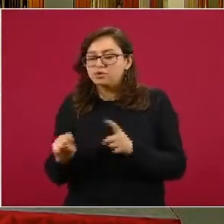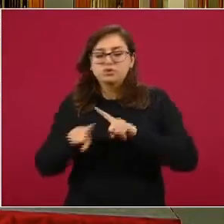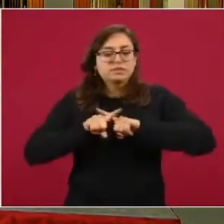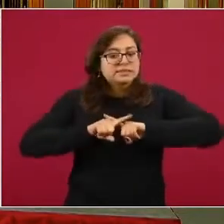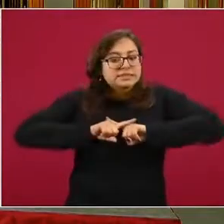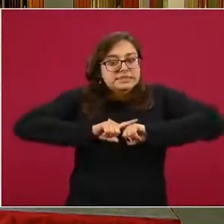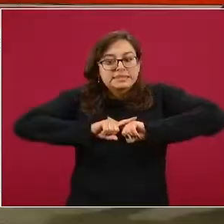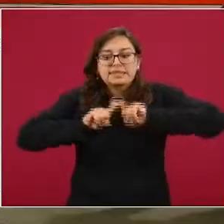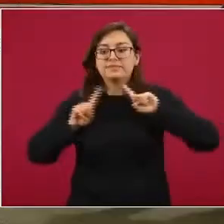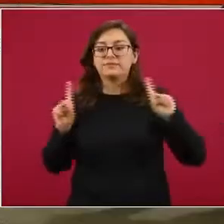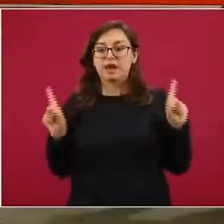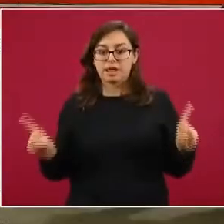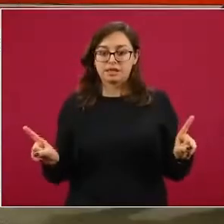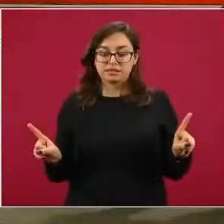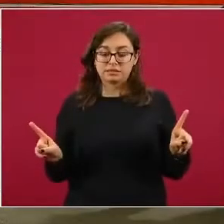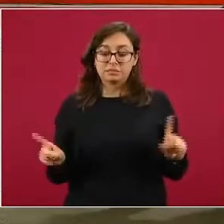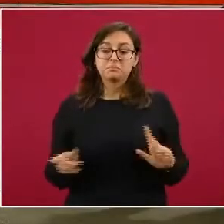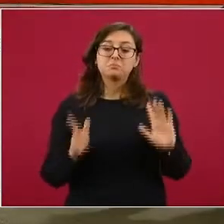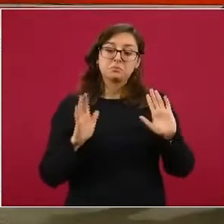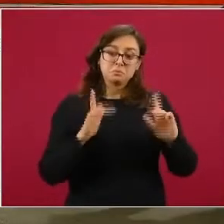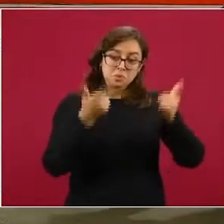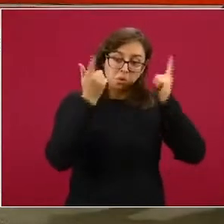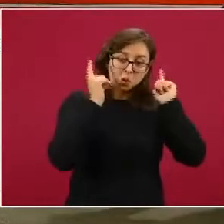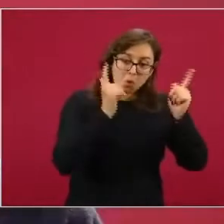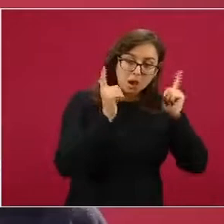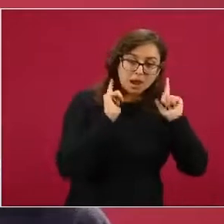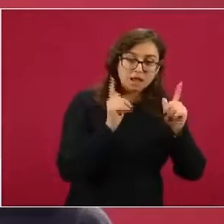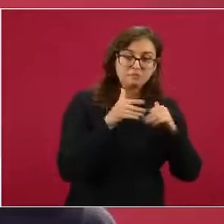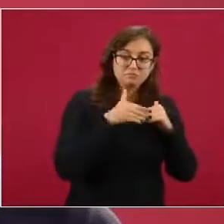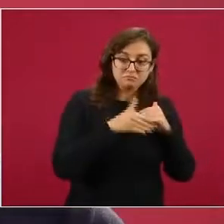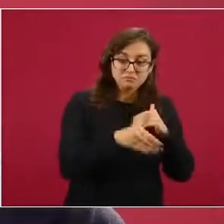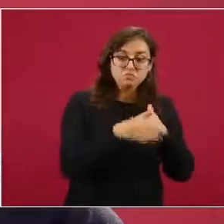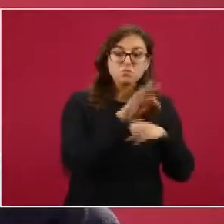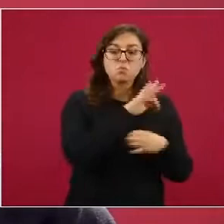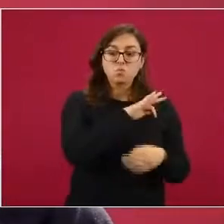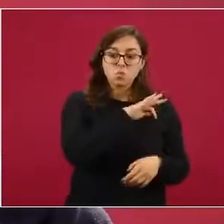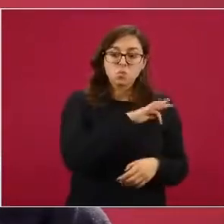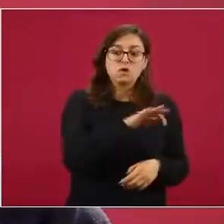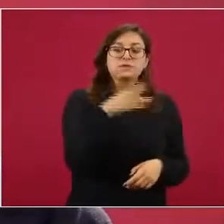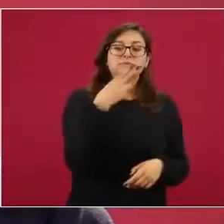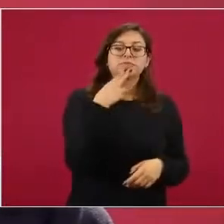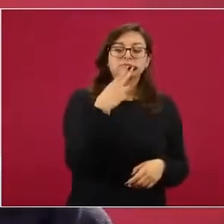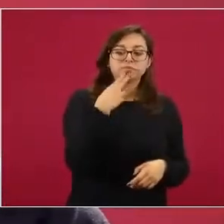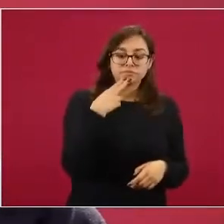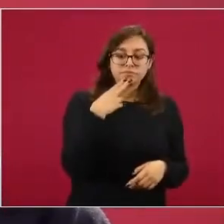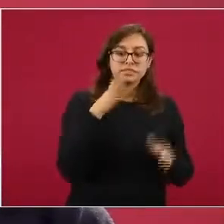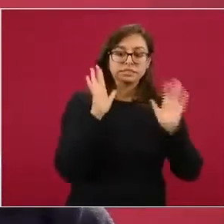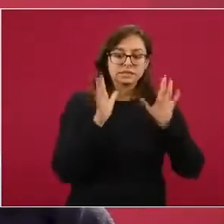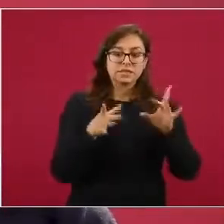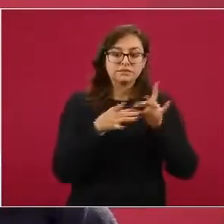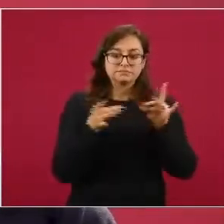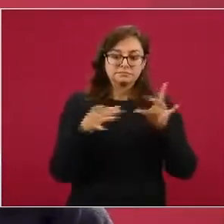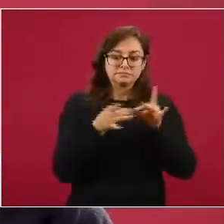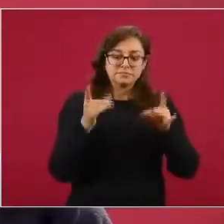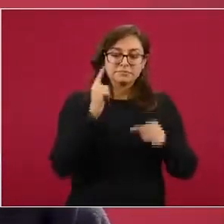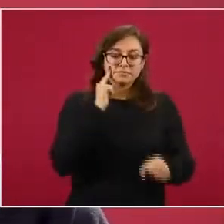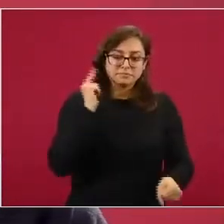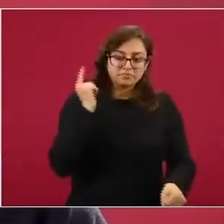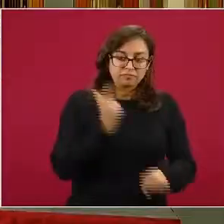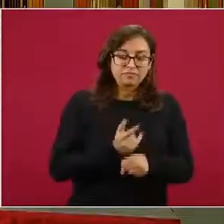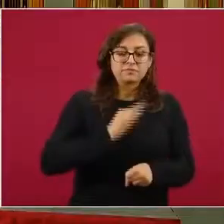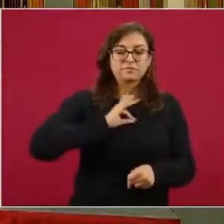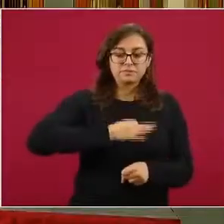prometedoras y existe el empeño de que sean utilizadas. Además, por las razones que explicó el doctor Alomía, detectan la infección